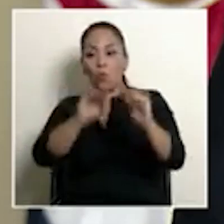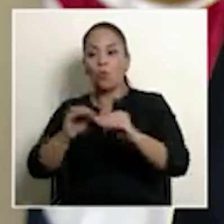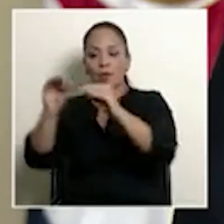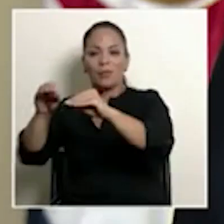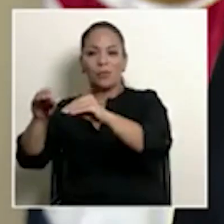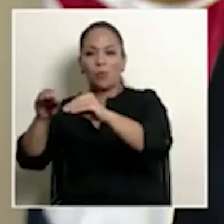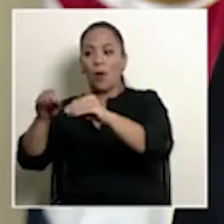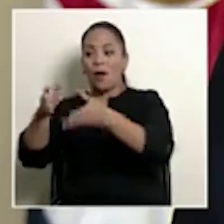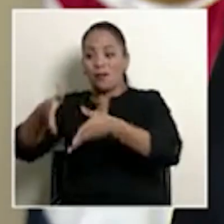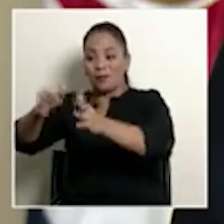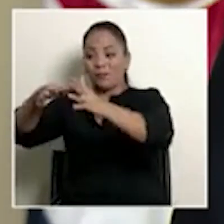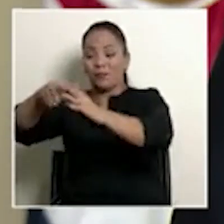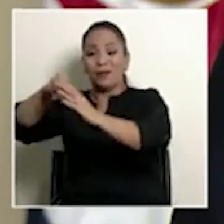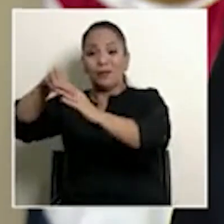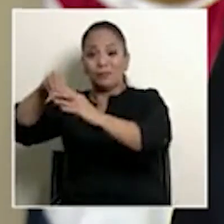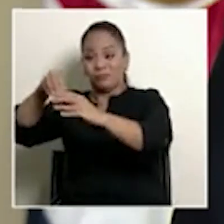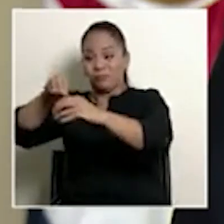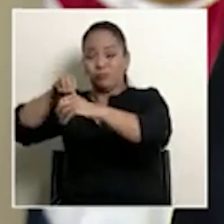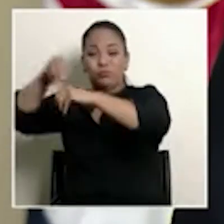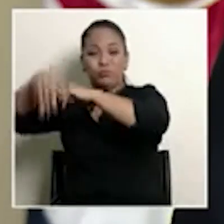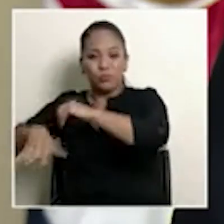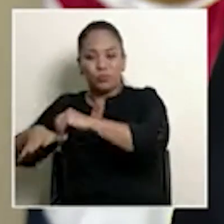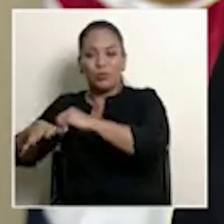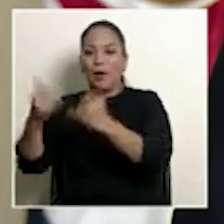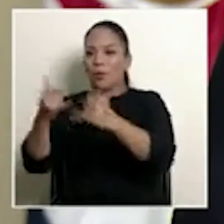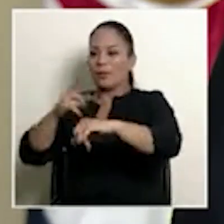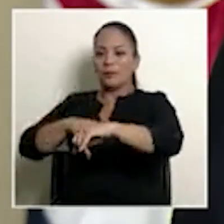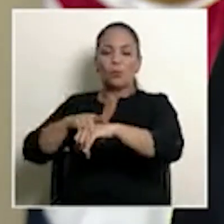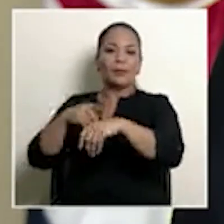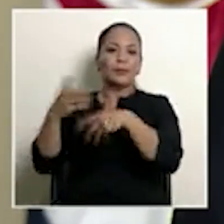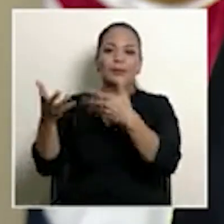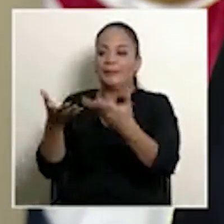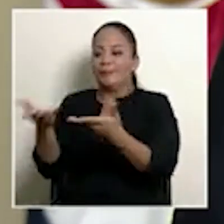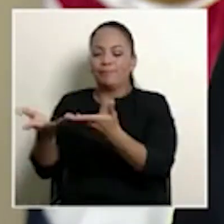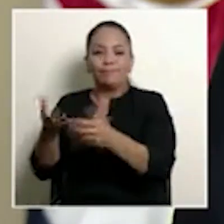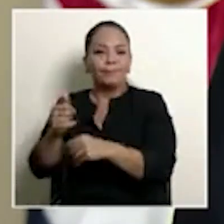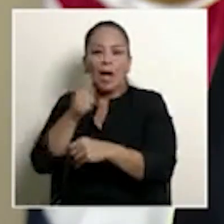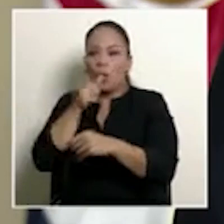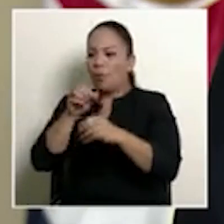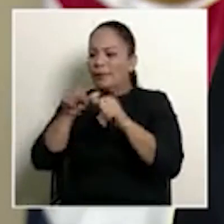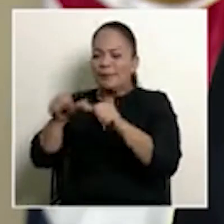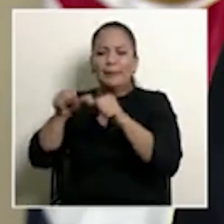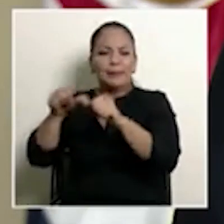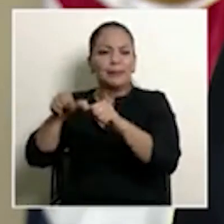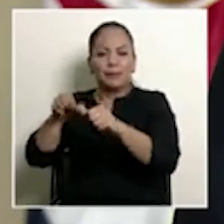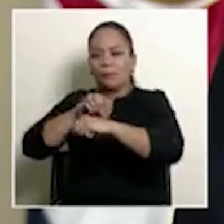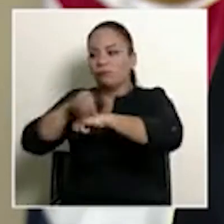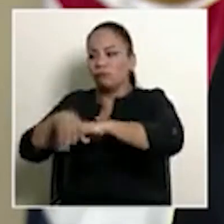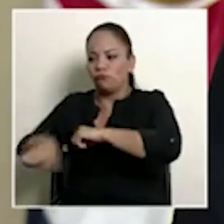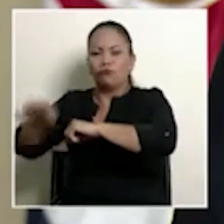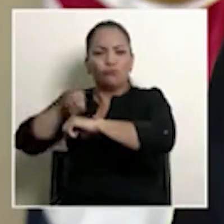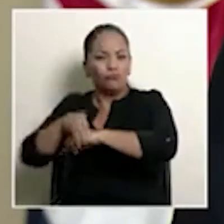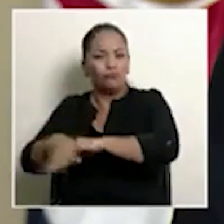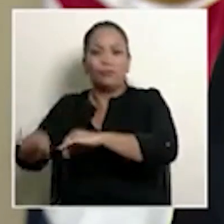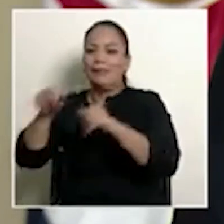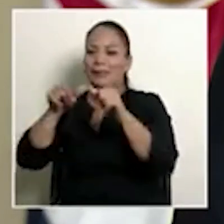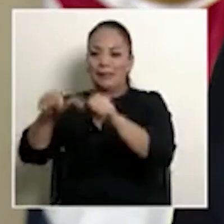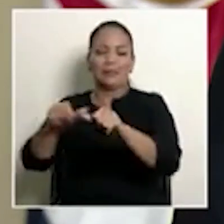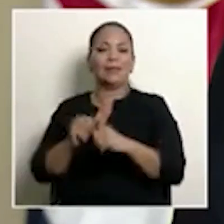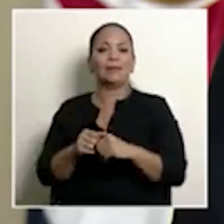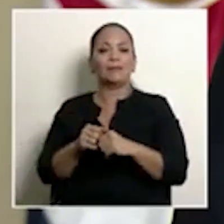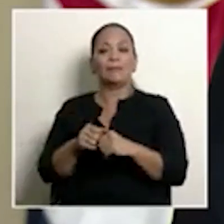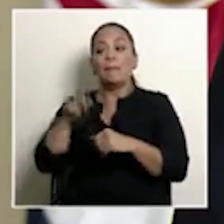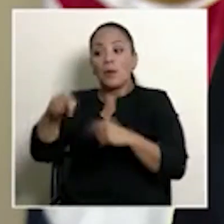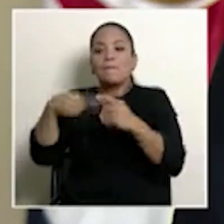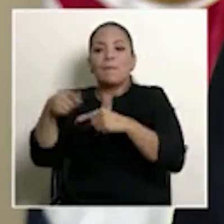porque hay que volar por encima del hundimiento. En este momento está descontrolado, las aguas siguen haciendo que se siga deslizando. Estamos poniendo un nuevo